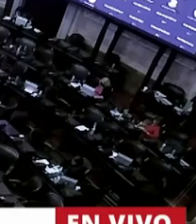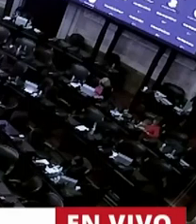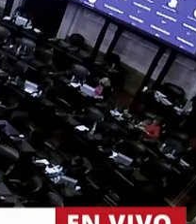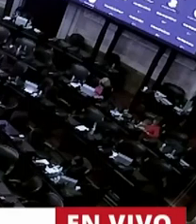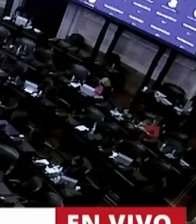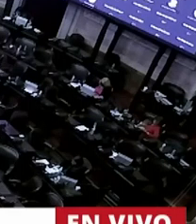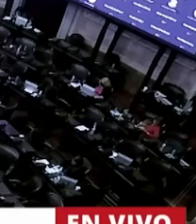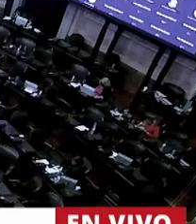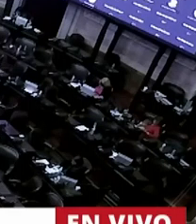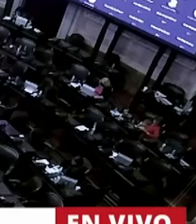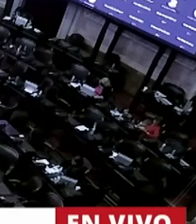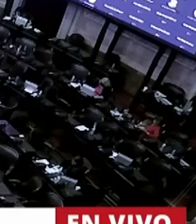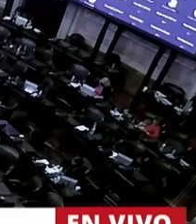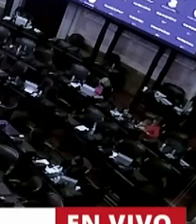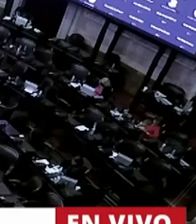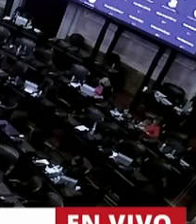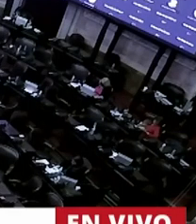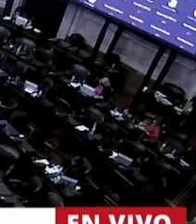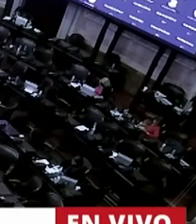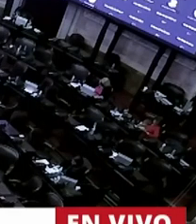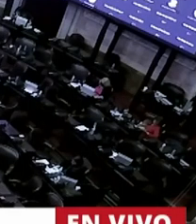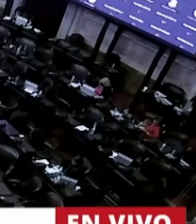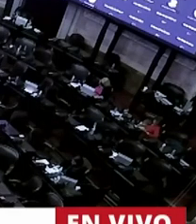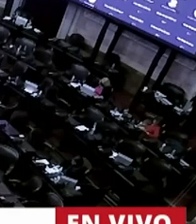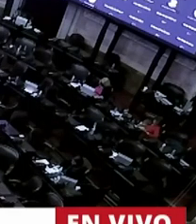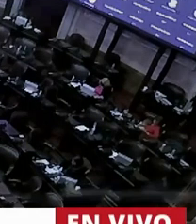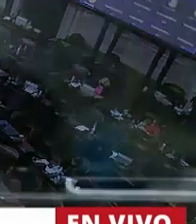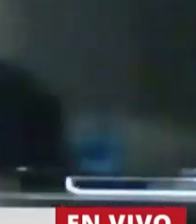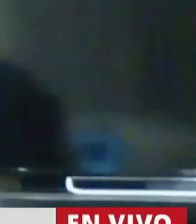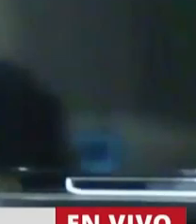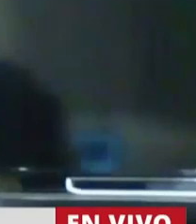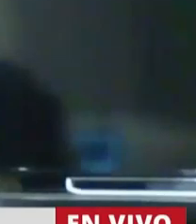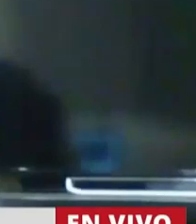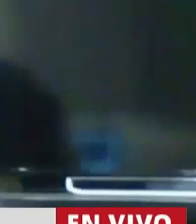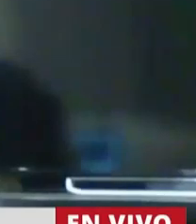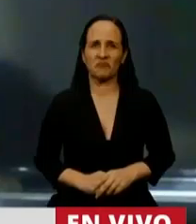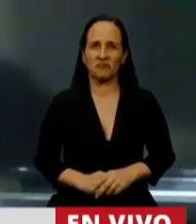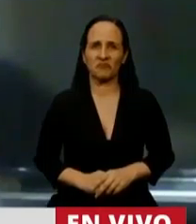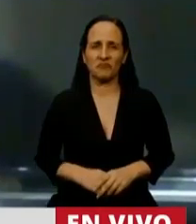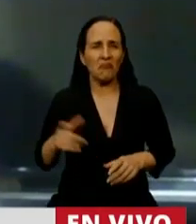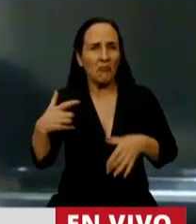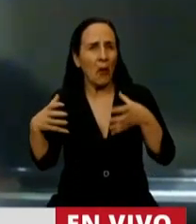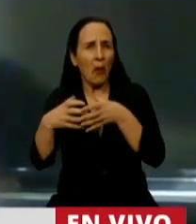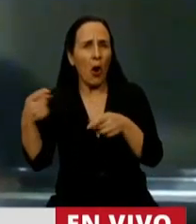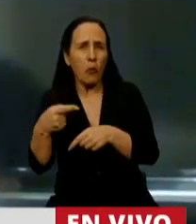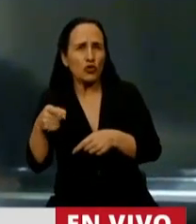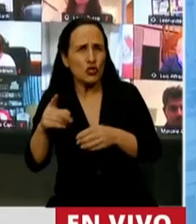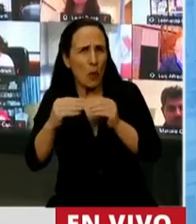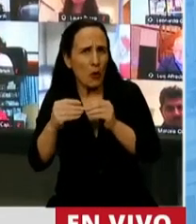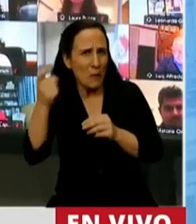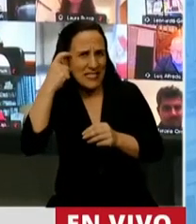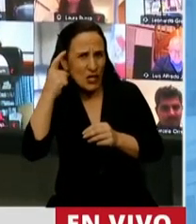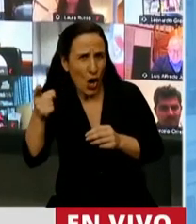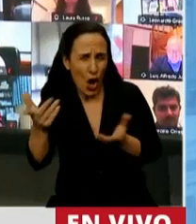Gracias, presidente. Ya lo dije una vez, no tenemos tiempo para los problemas psicológicos de la oposición. En realidad,